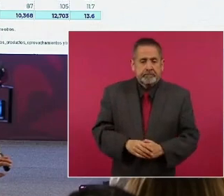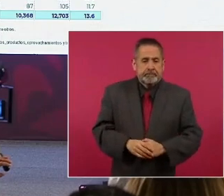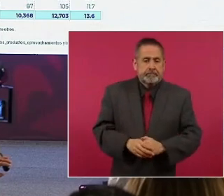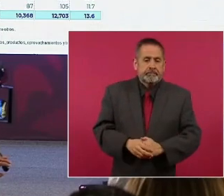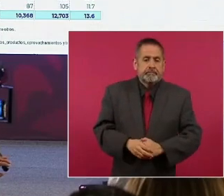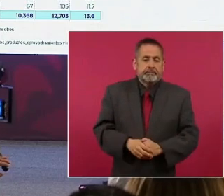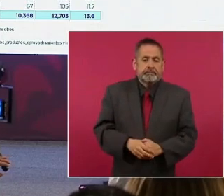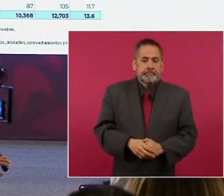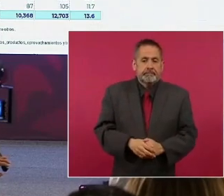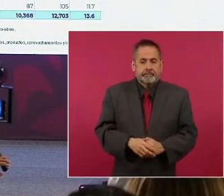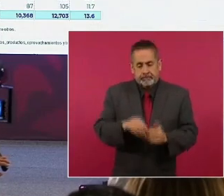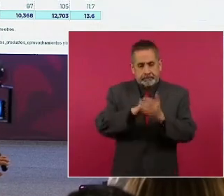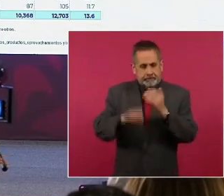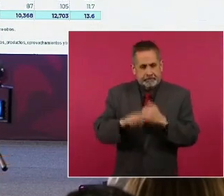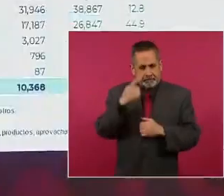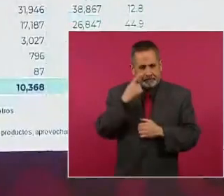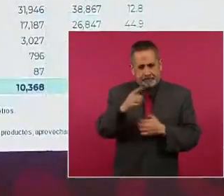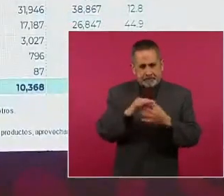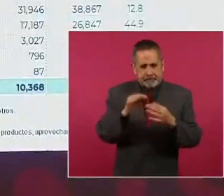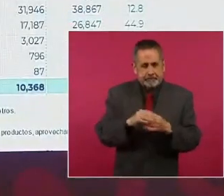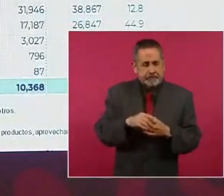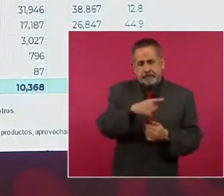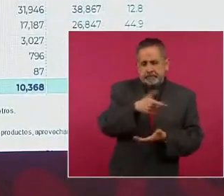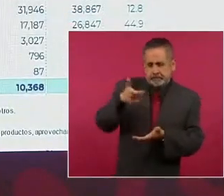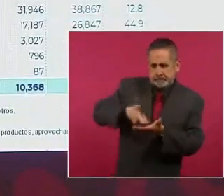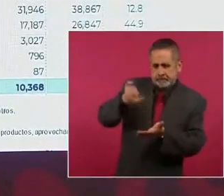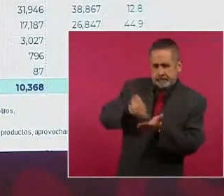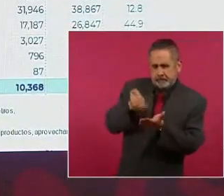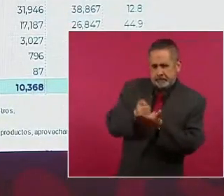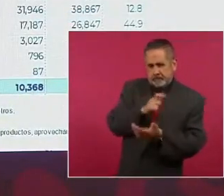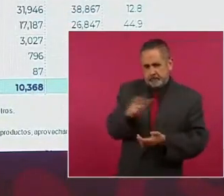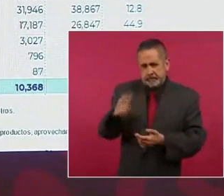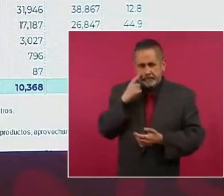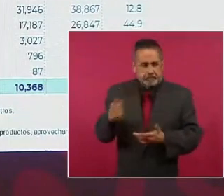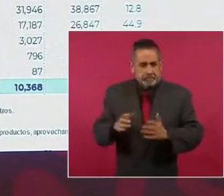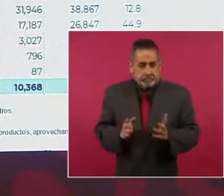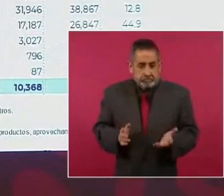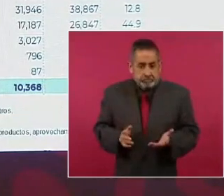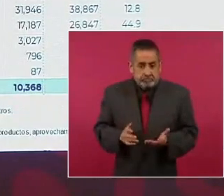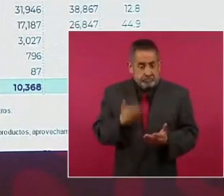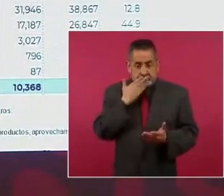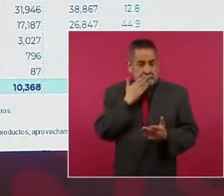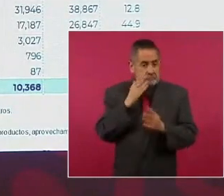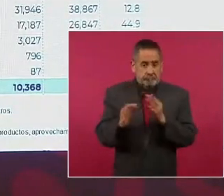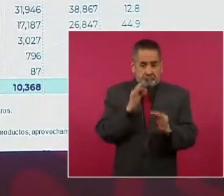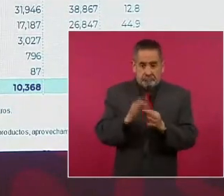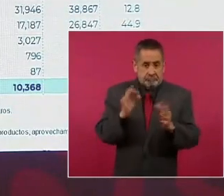por ejemplo los tributarios pues están muy bien